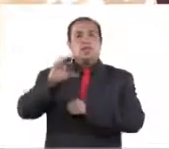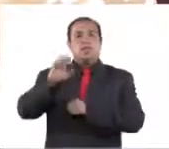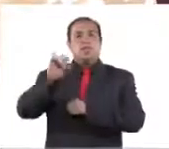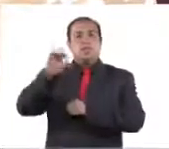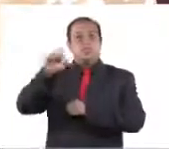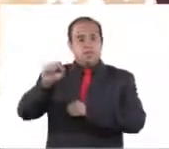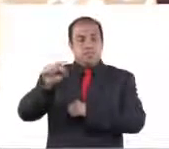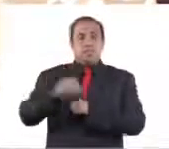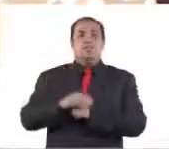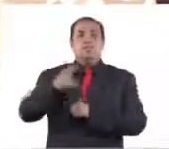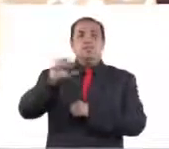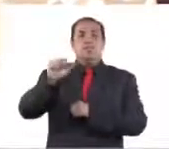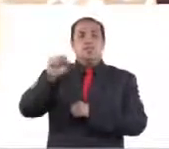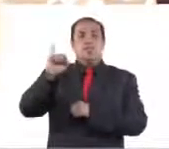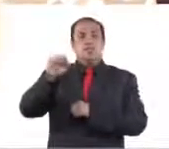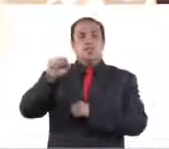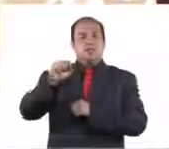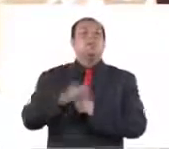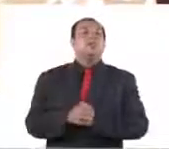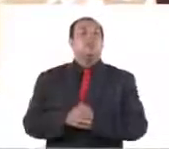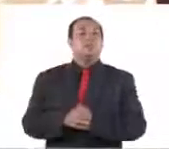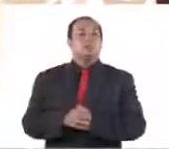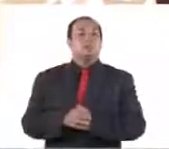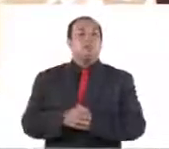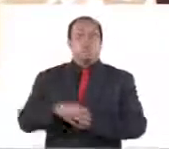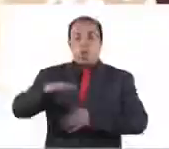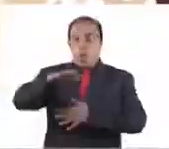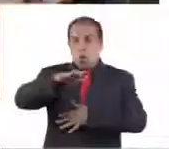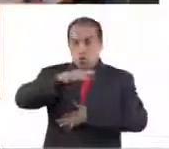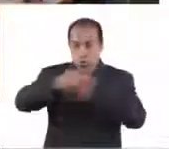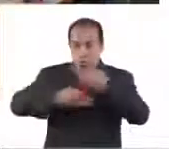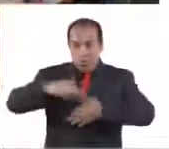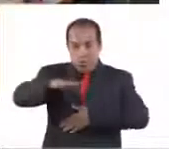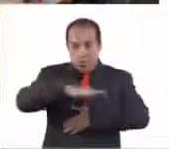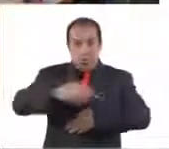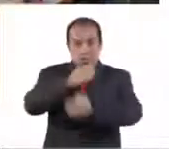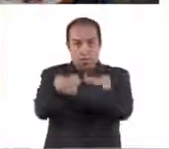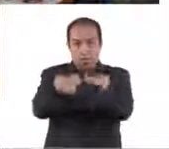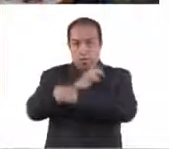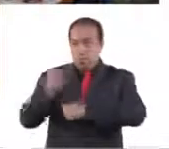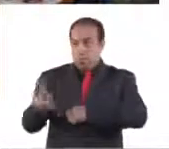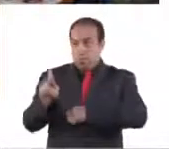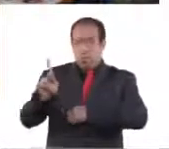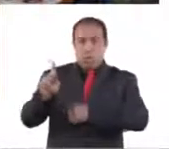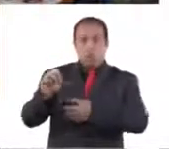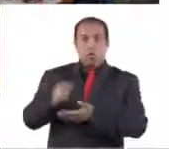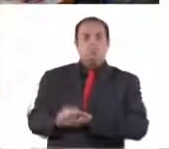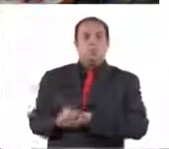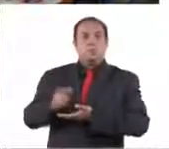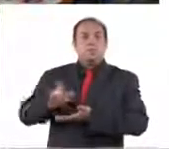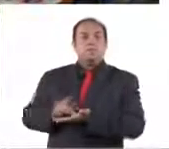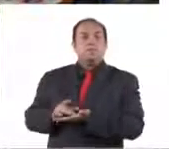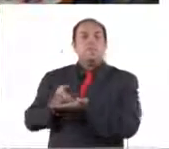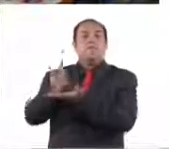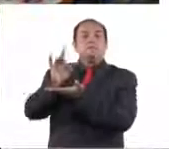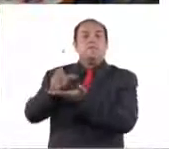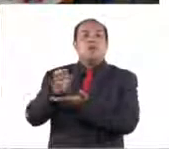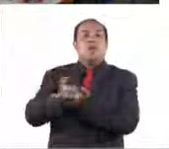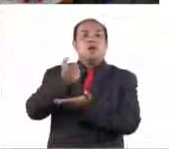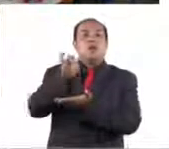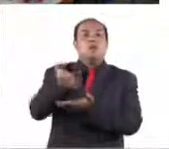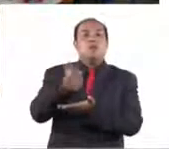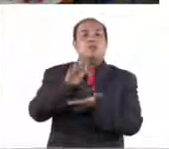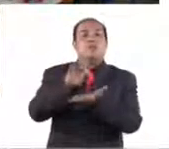los sectores de educación pública van a recibir el apoyo en una sola